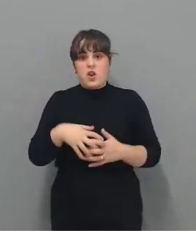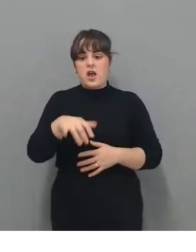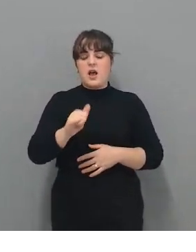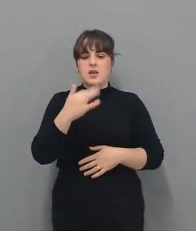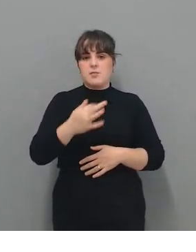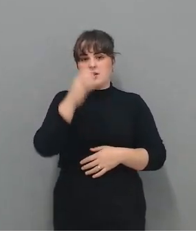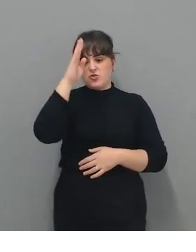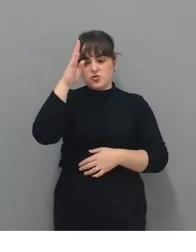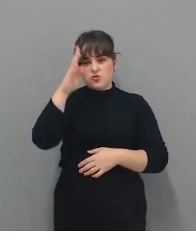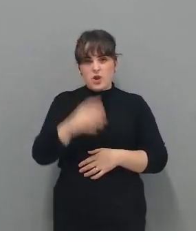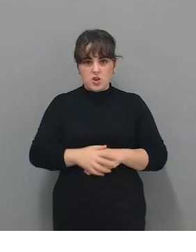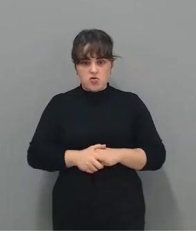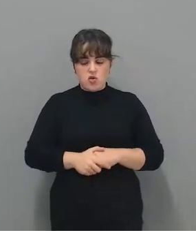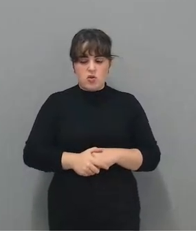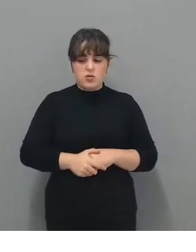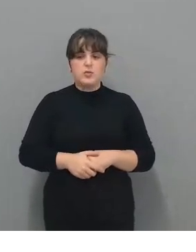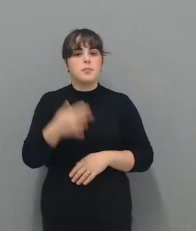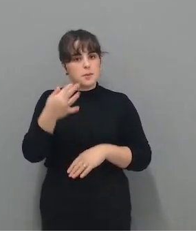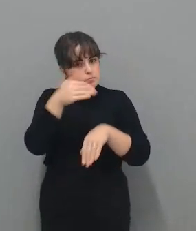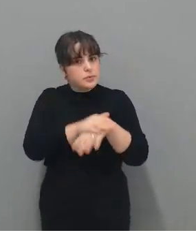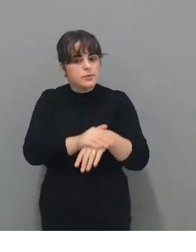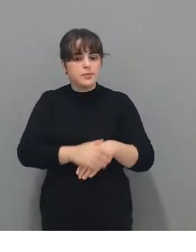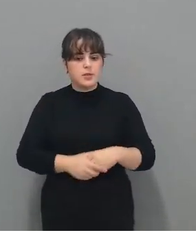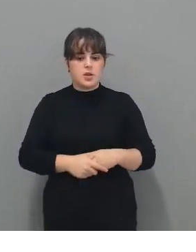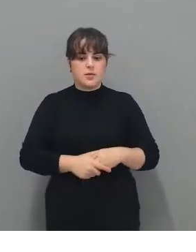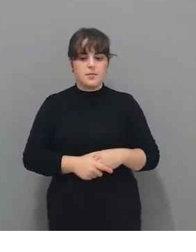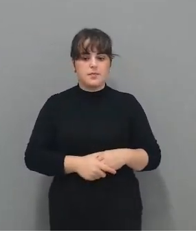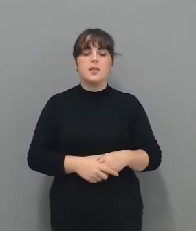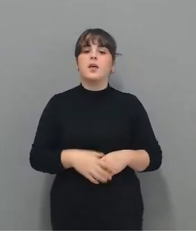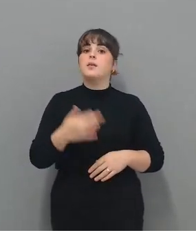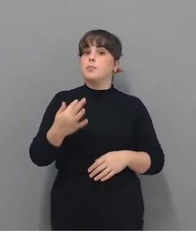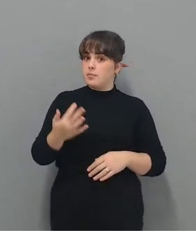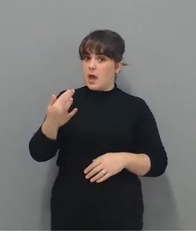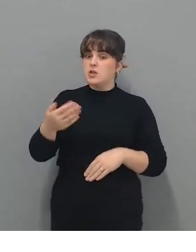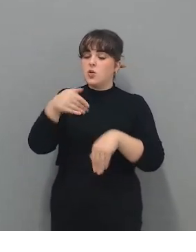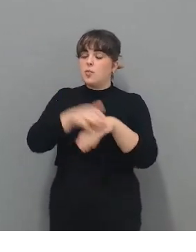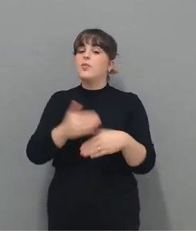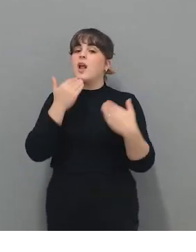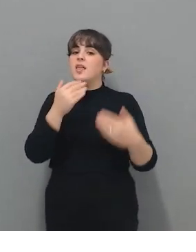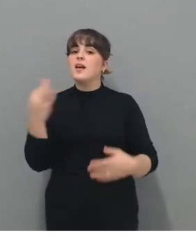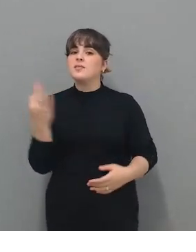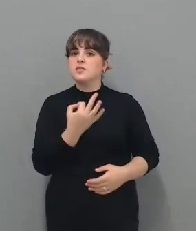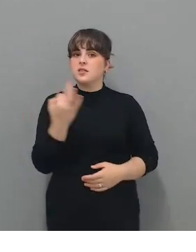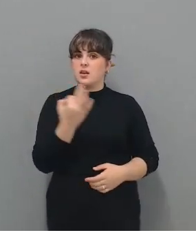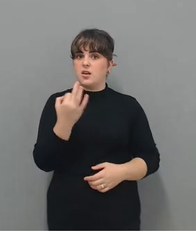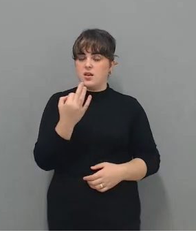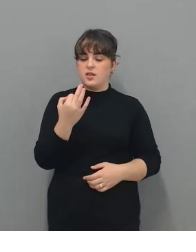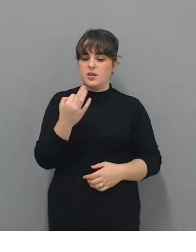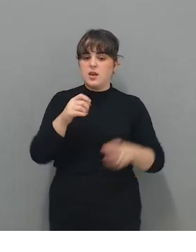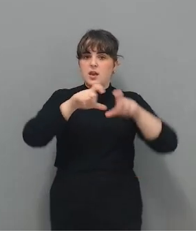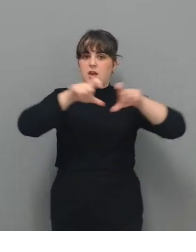y lo cumplió. Pero es que lo ha cumplido gracias a una de las emprendedoras